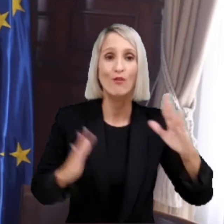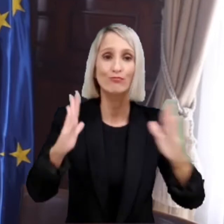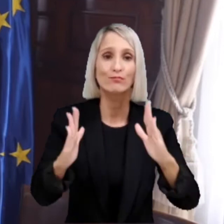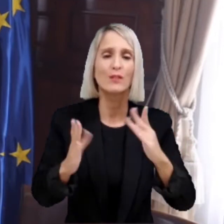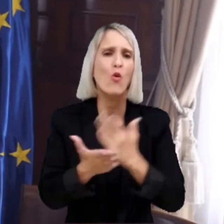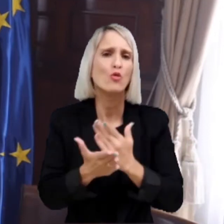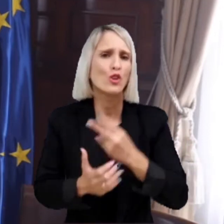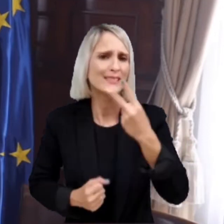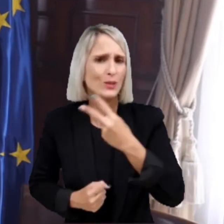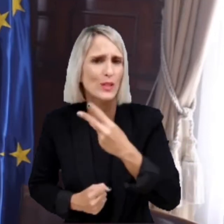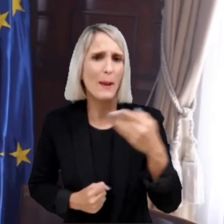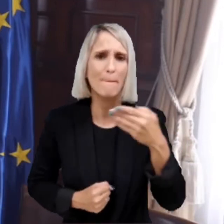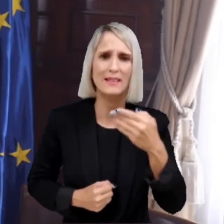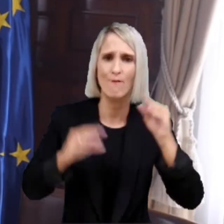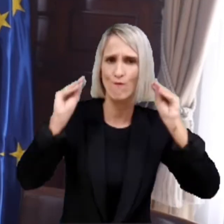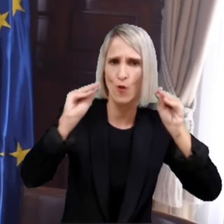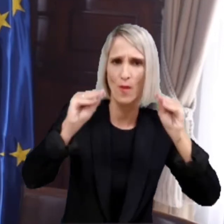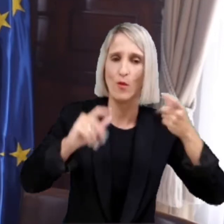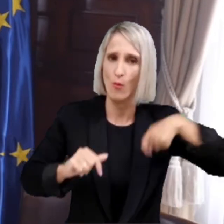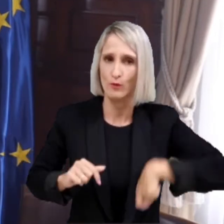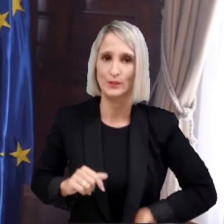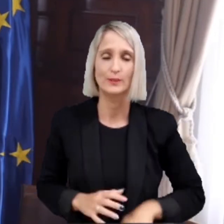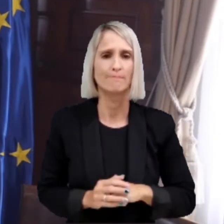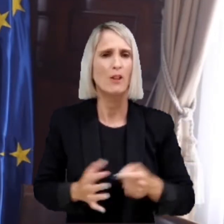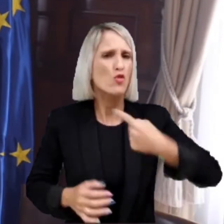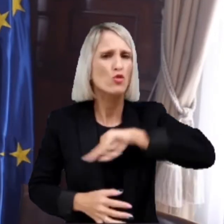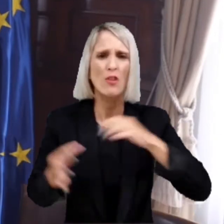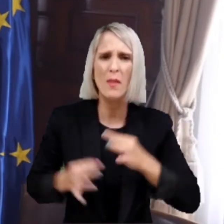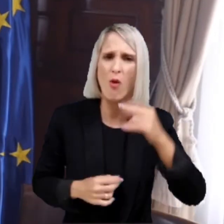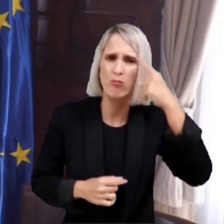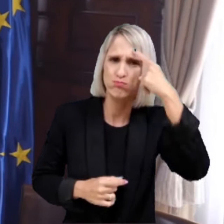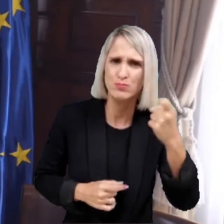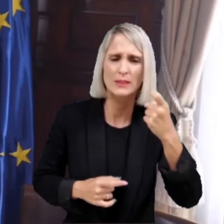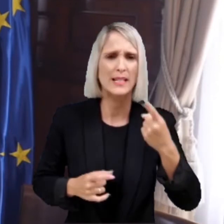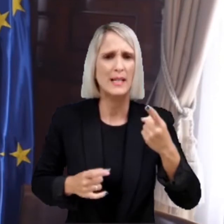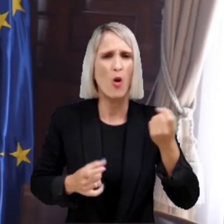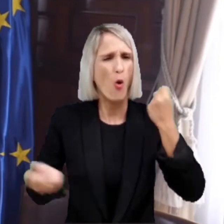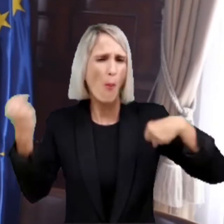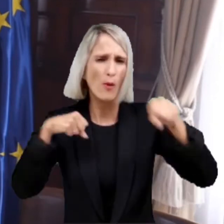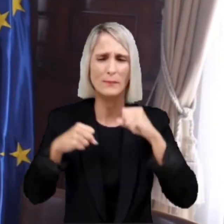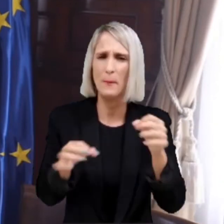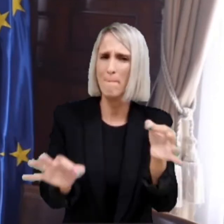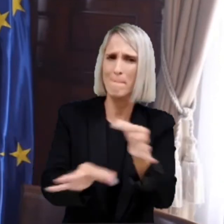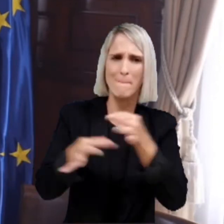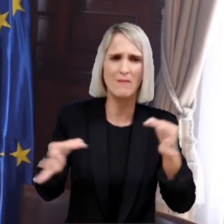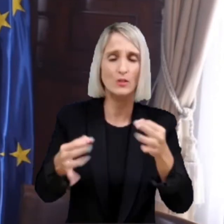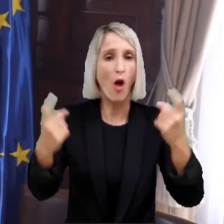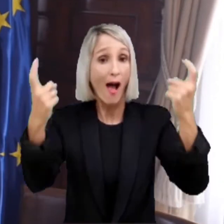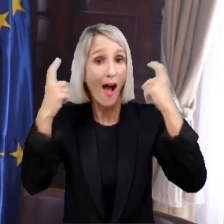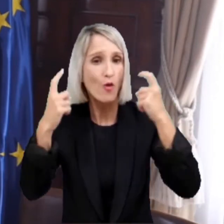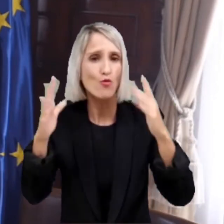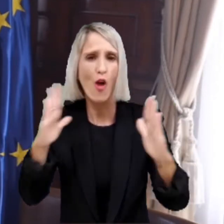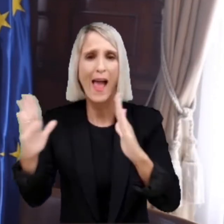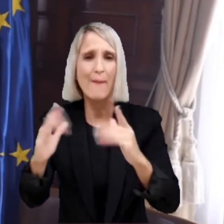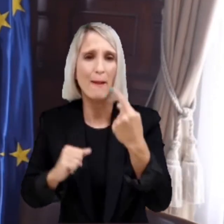secundaria, bachiller y formación profesional. Y es el momento de recordar y agradecer el magnífico comportamiento extraordinario de los